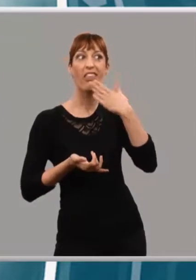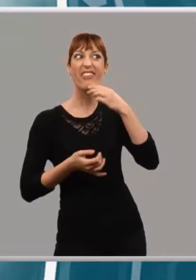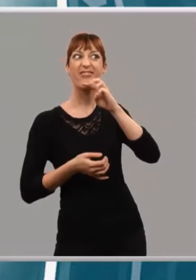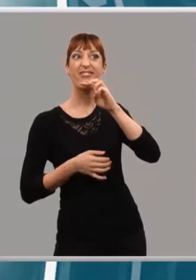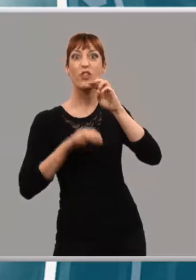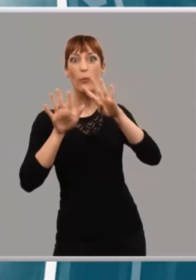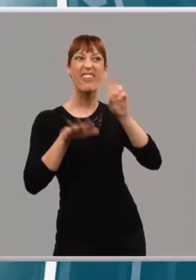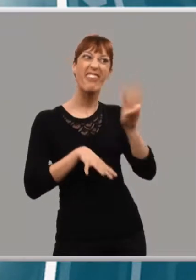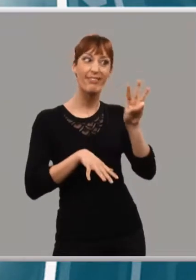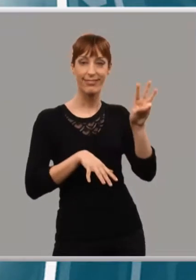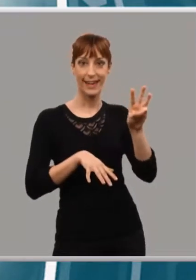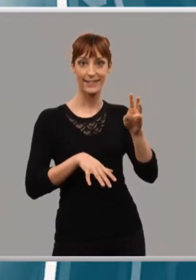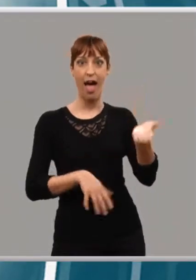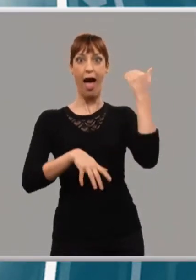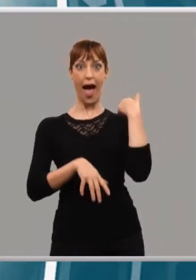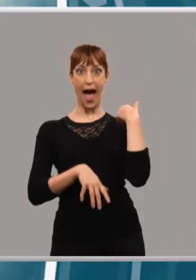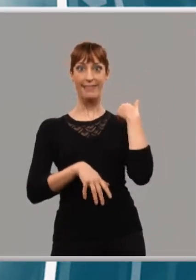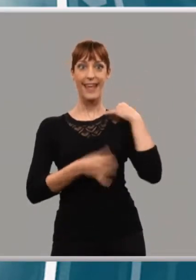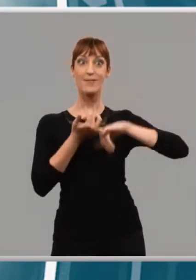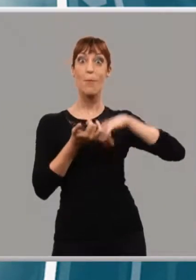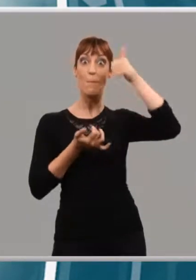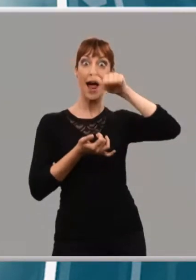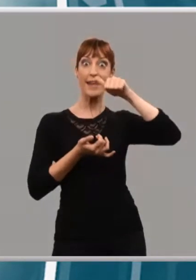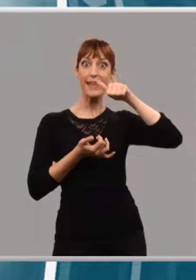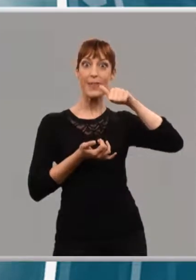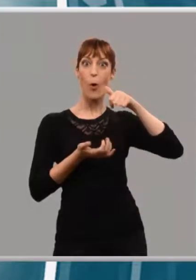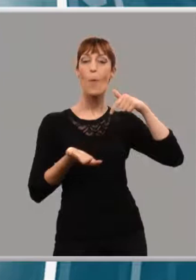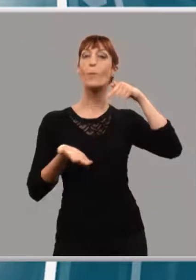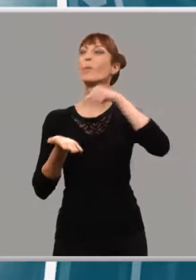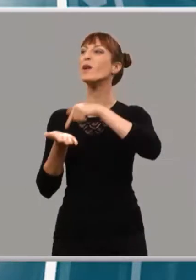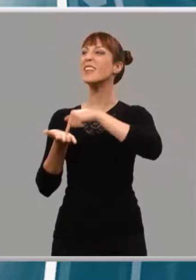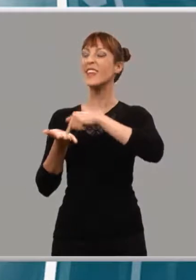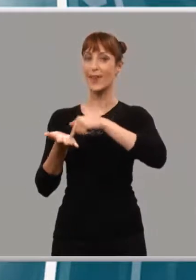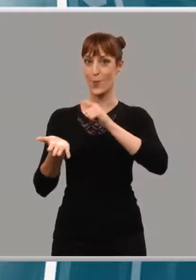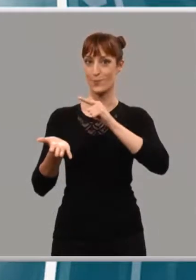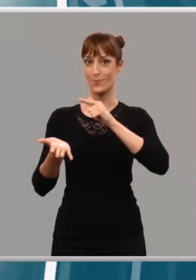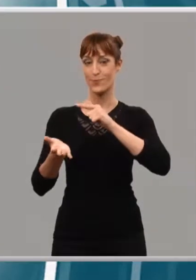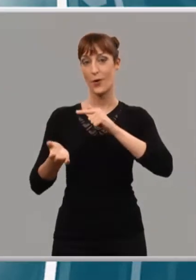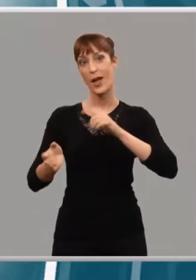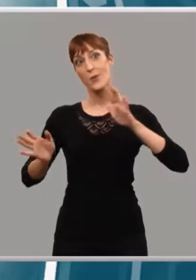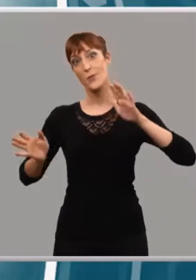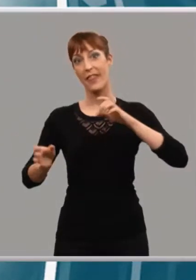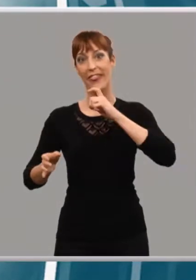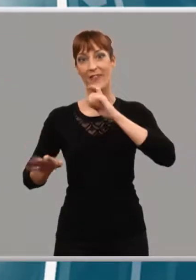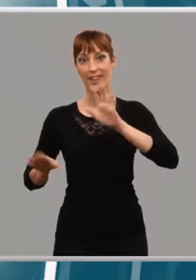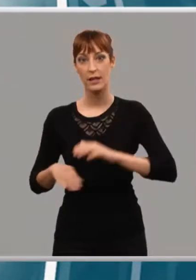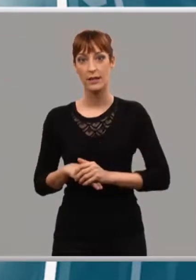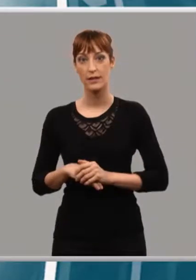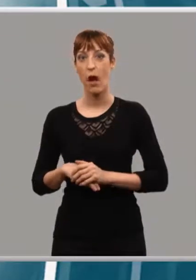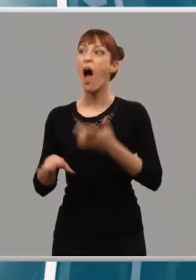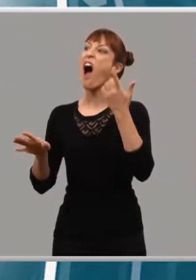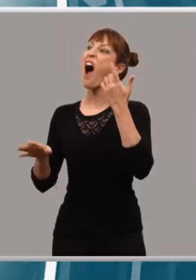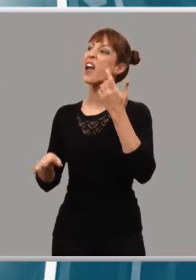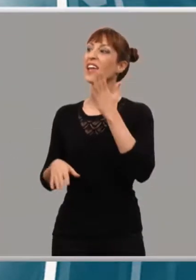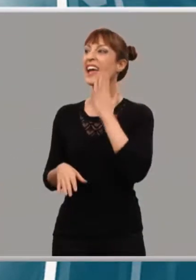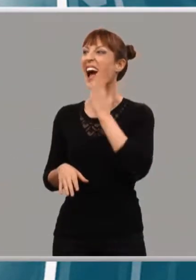Justo antes, su marido Antonio le hacía otra petición a la presidenta, un tanto ambiciosa eso sí. A ver si arreglas el mundo, cariño, que